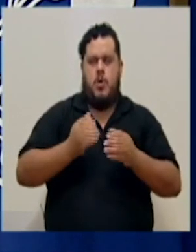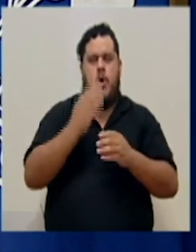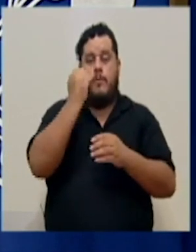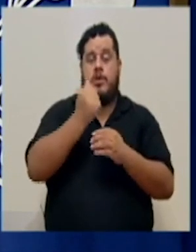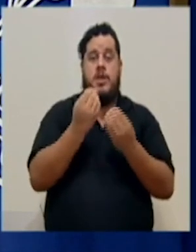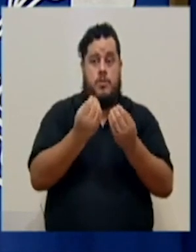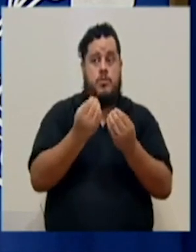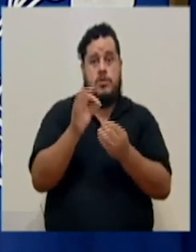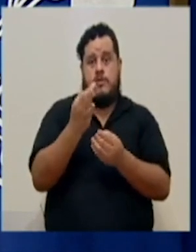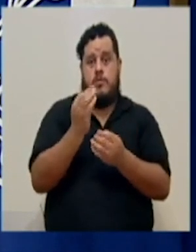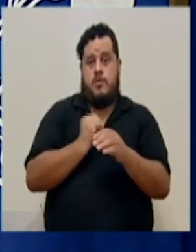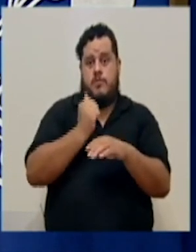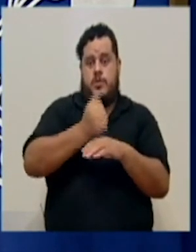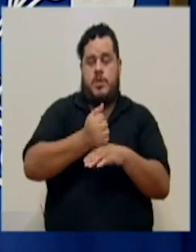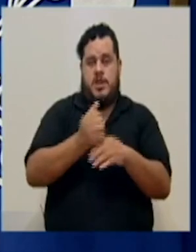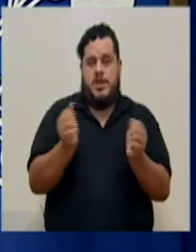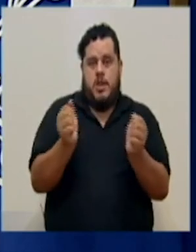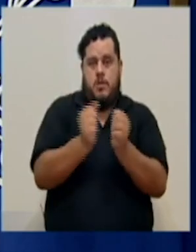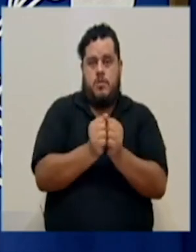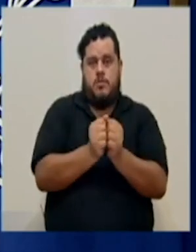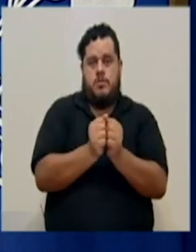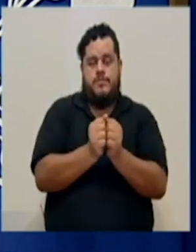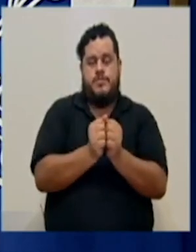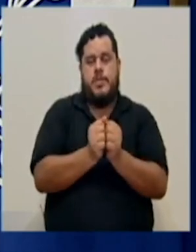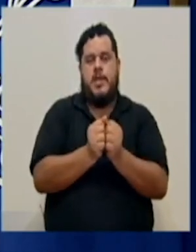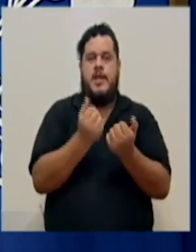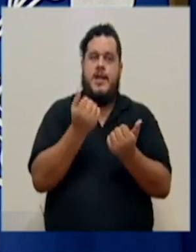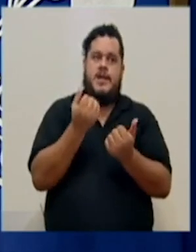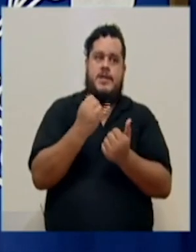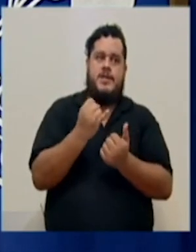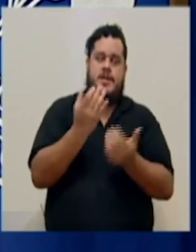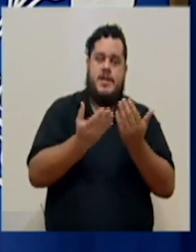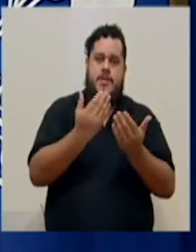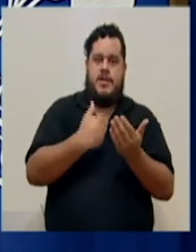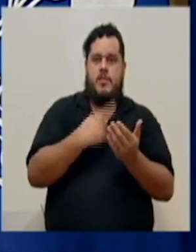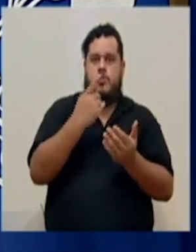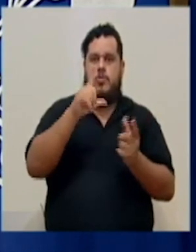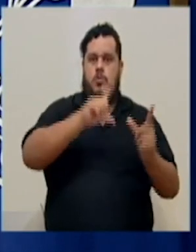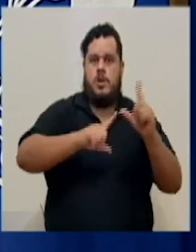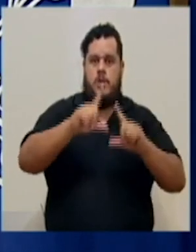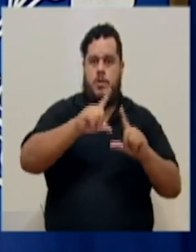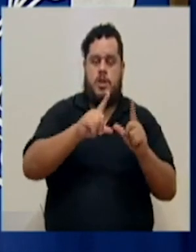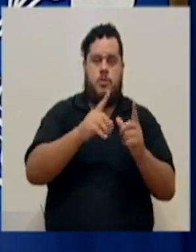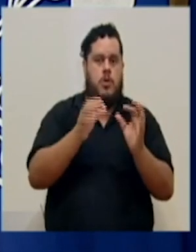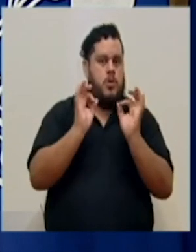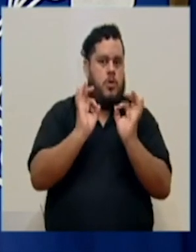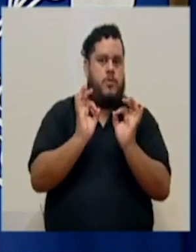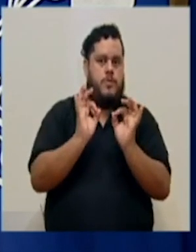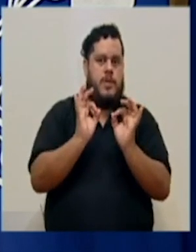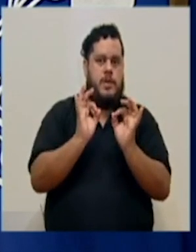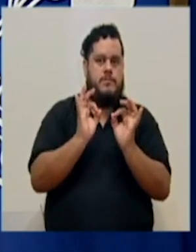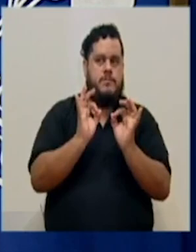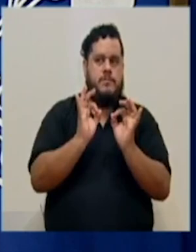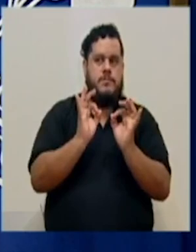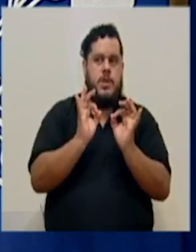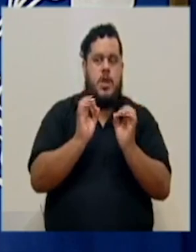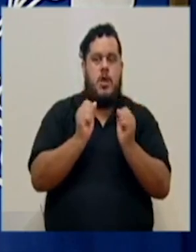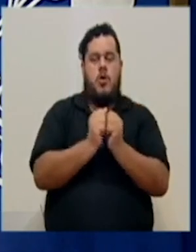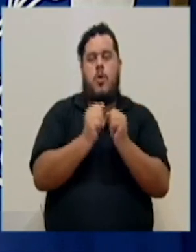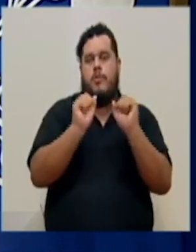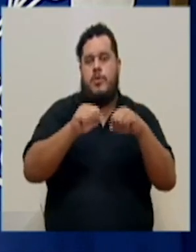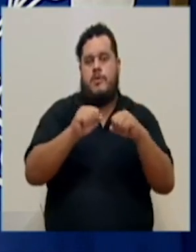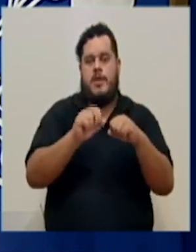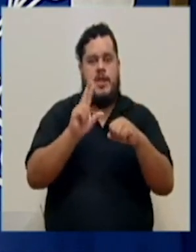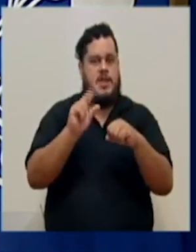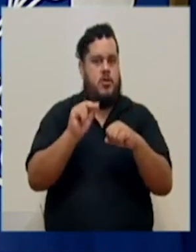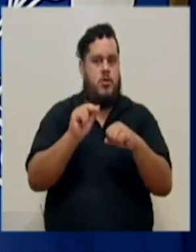implementadas en conjunto. Si fuera que tuviéramos un laboratorio con posibilidad